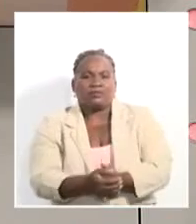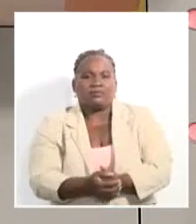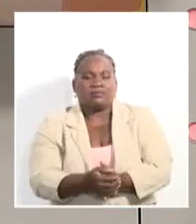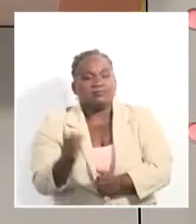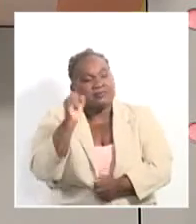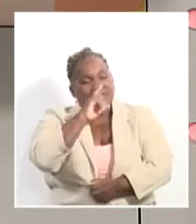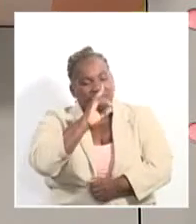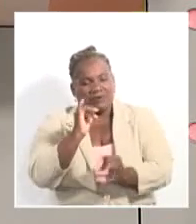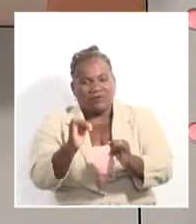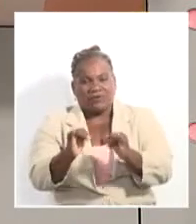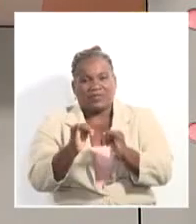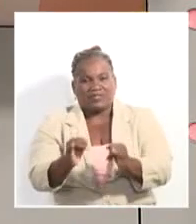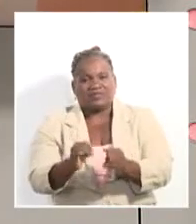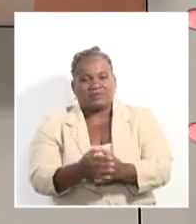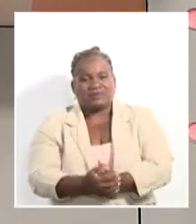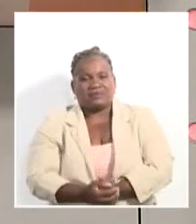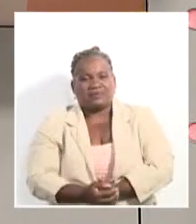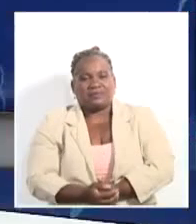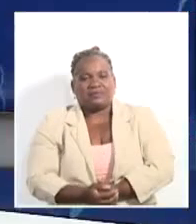Así finalizan las culturales. Tenga muy buenas tardes.